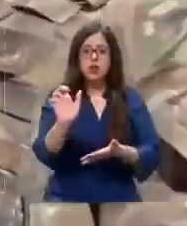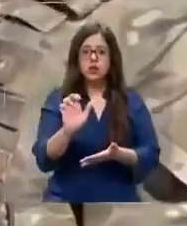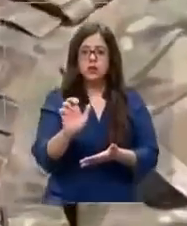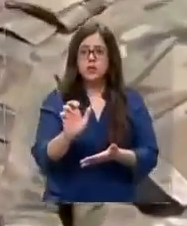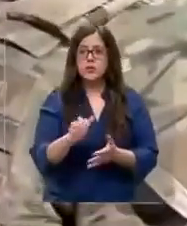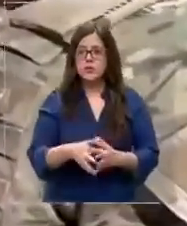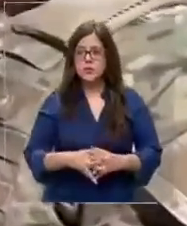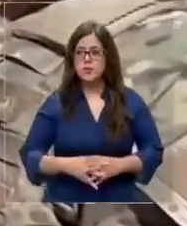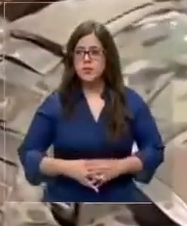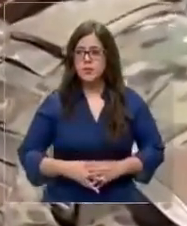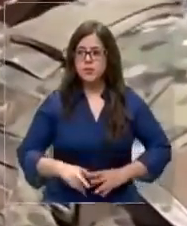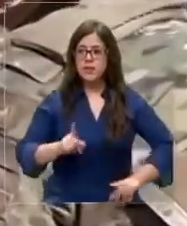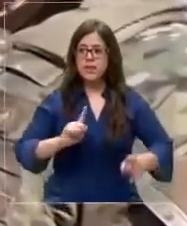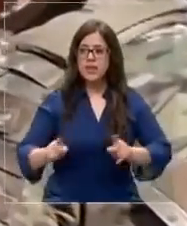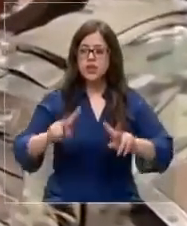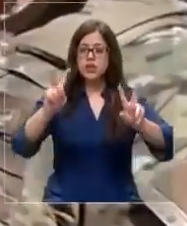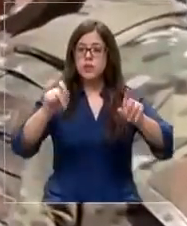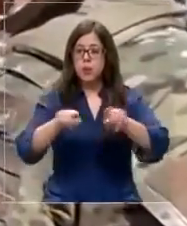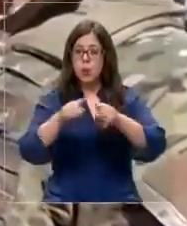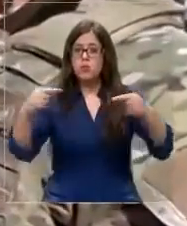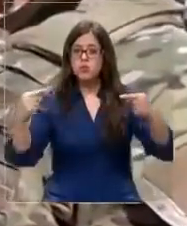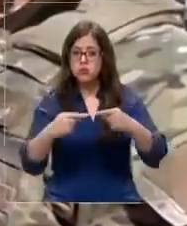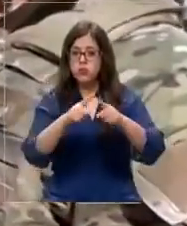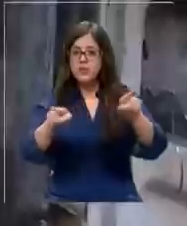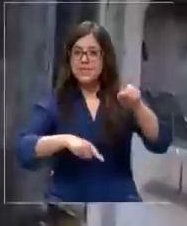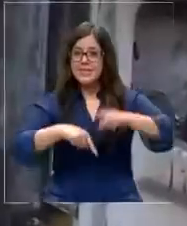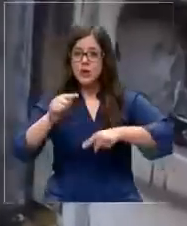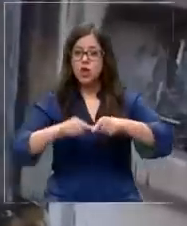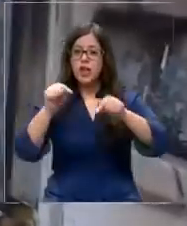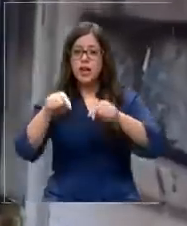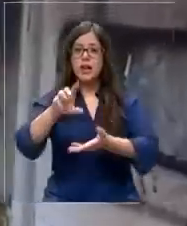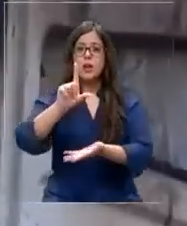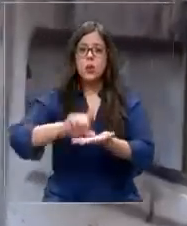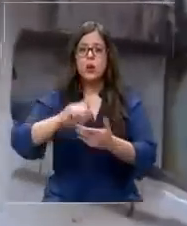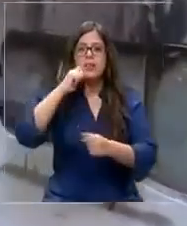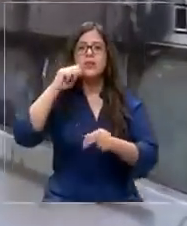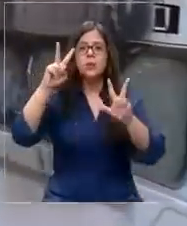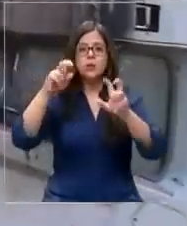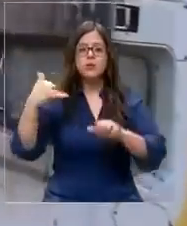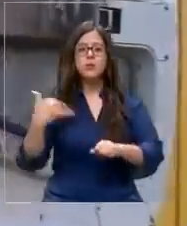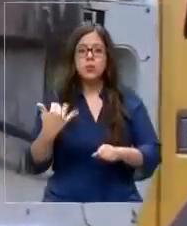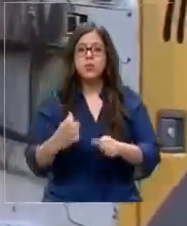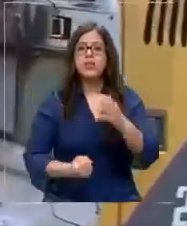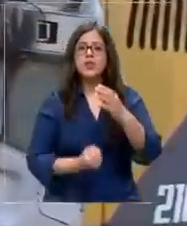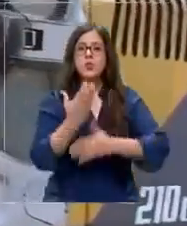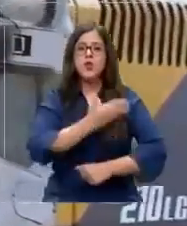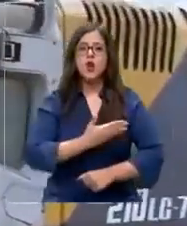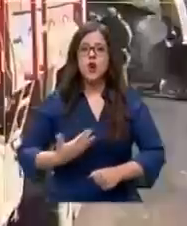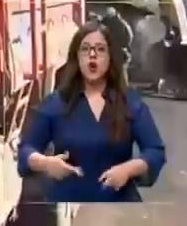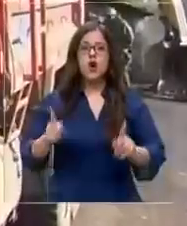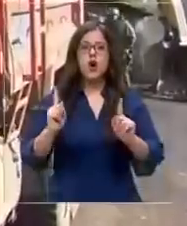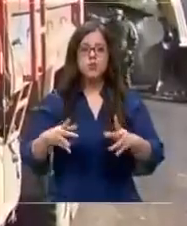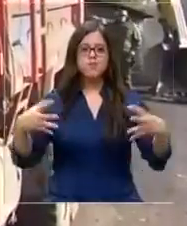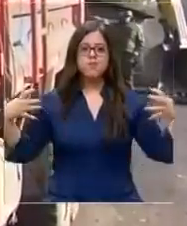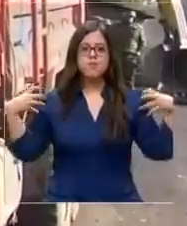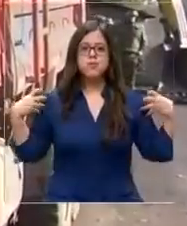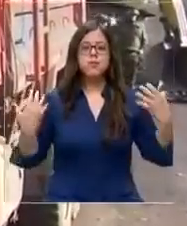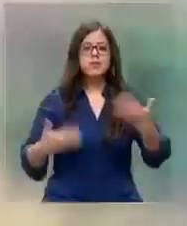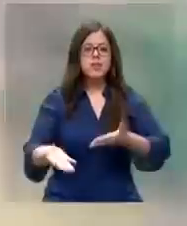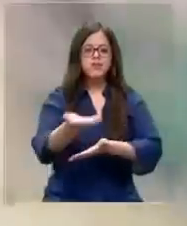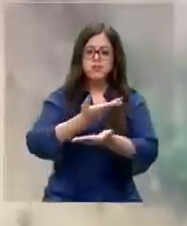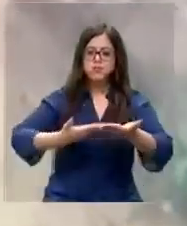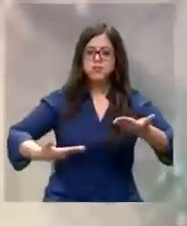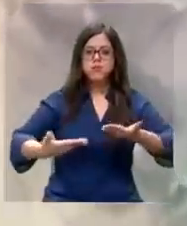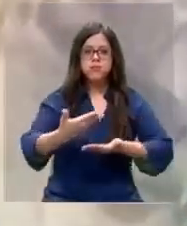excepción. La gestión sobre los conflictos territoriales en la zona será uno de los temas principales que el nuevo gobierno deberá abordar con los actores